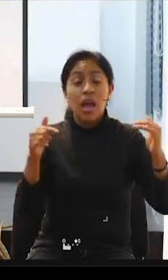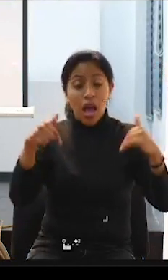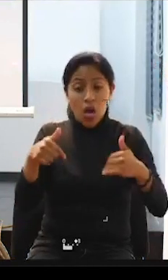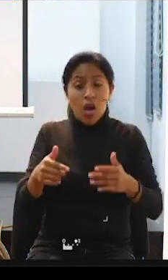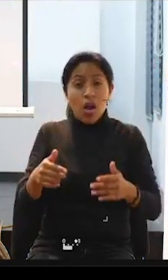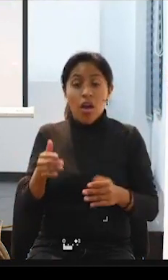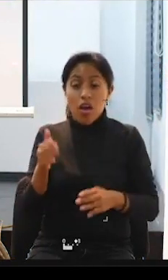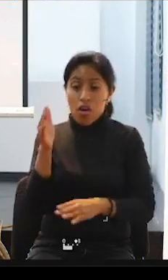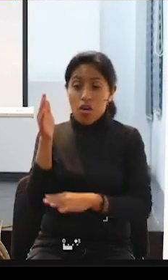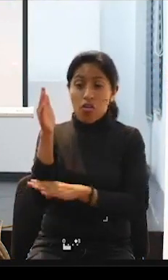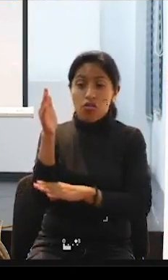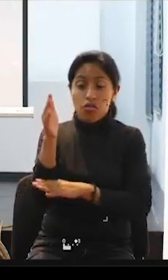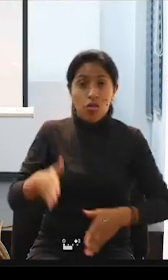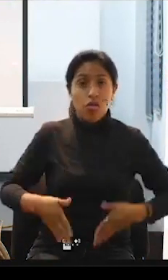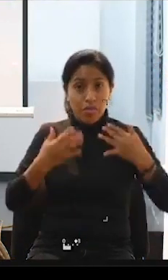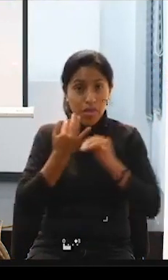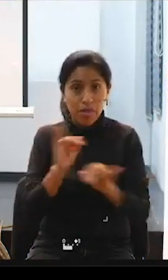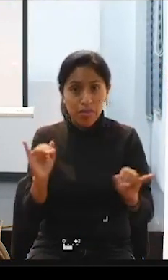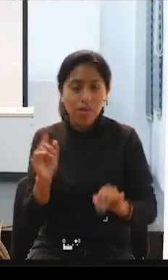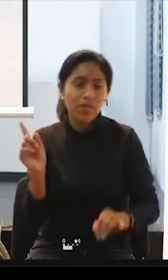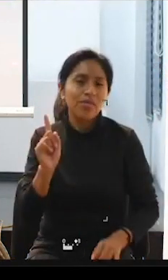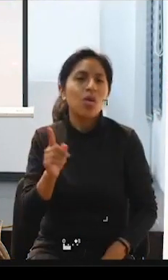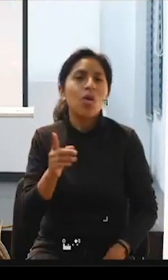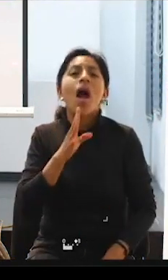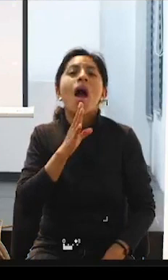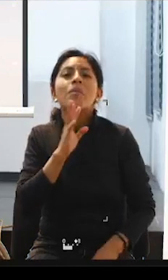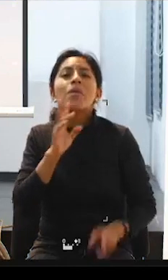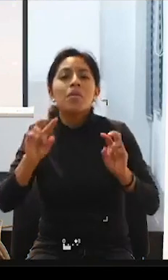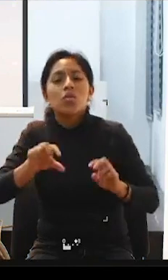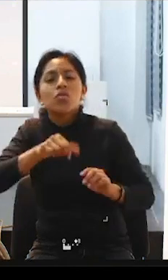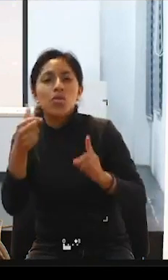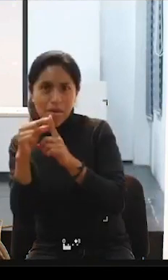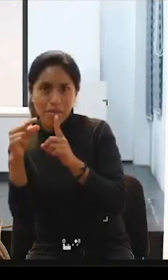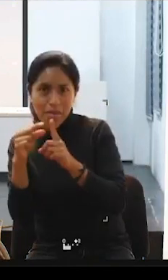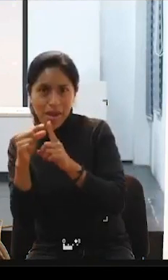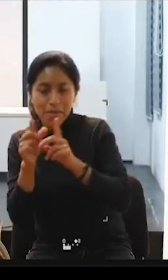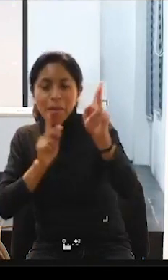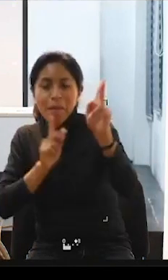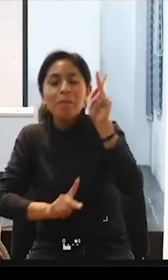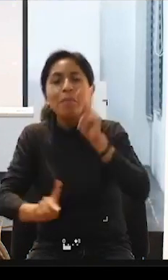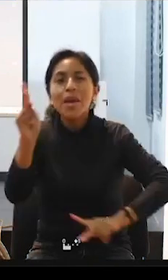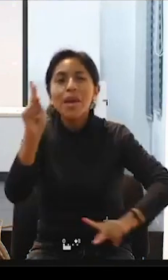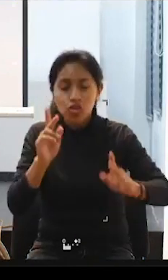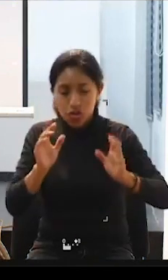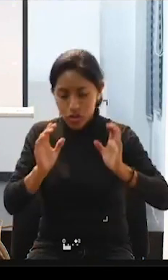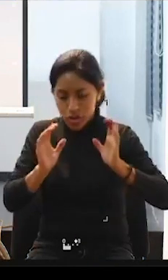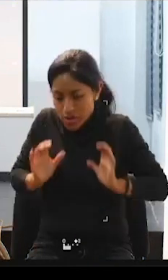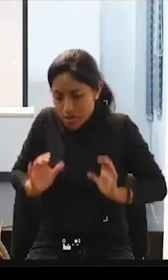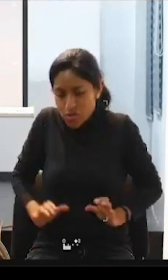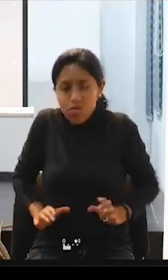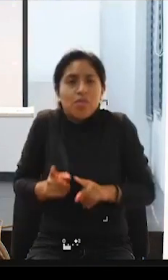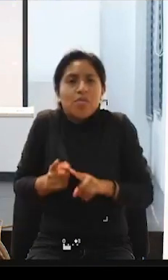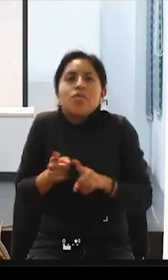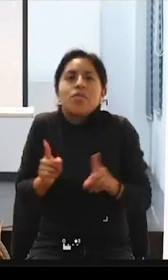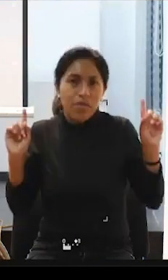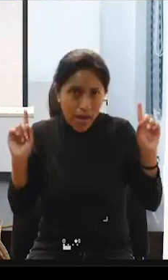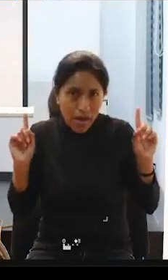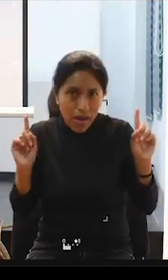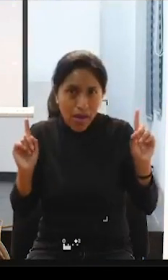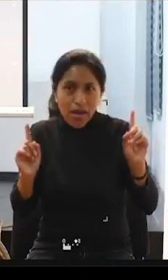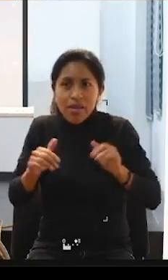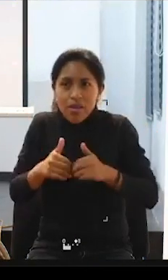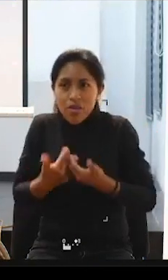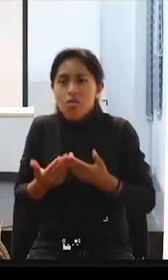utilizamos el término personas con diversidad funcional, ¿vale? Exactamente personas discriminadas por nuestra diversidad